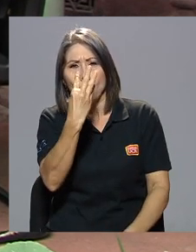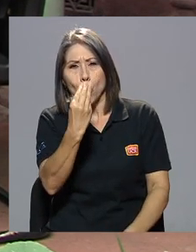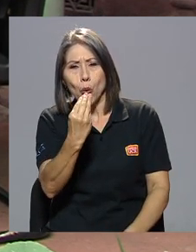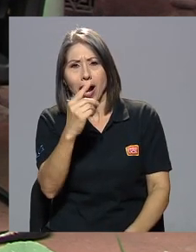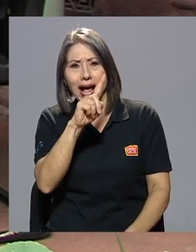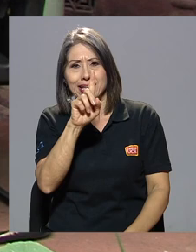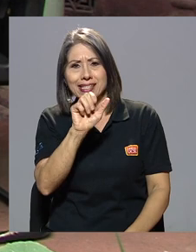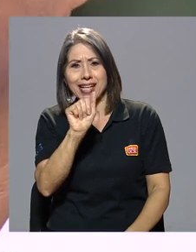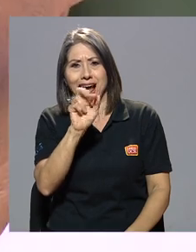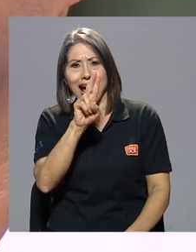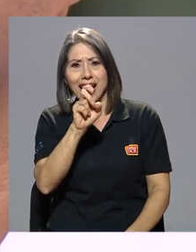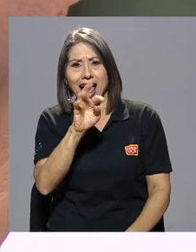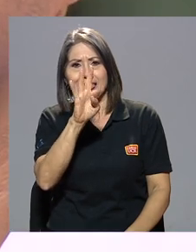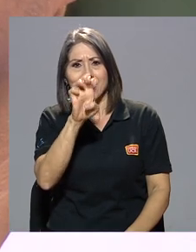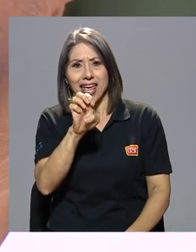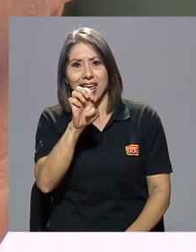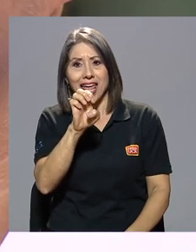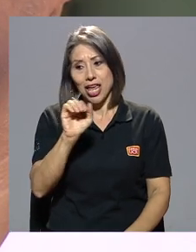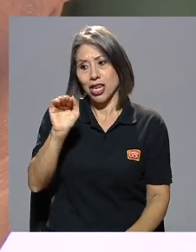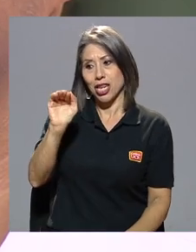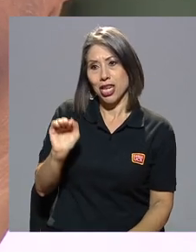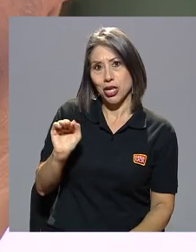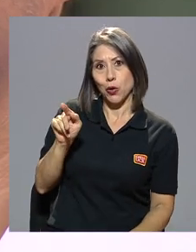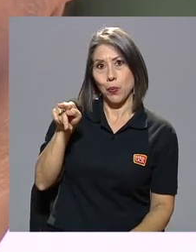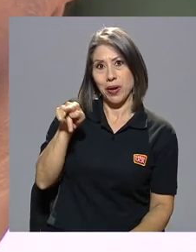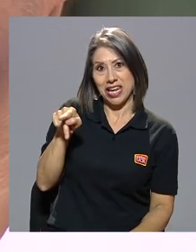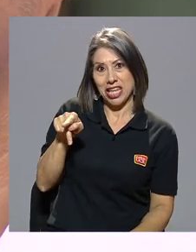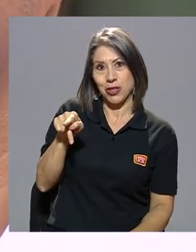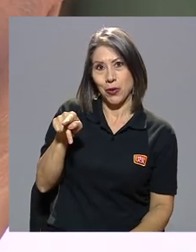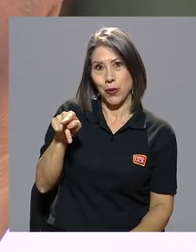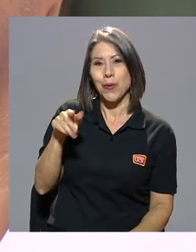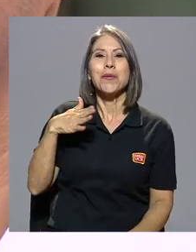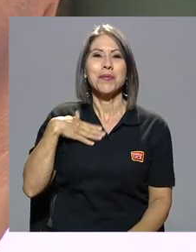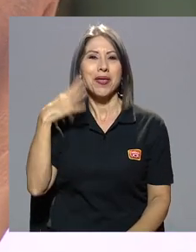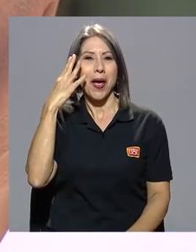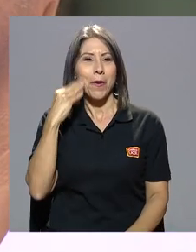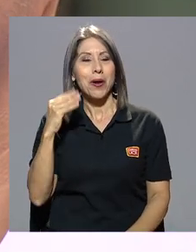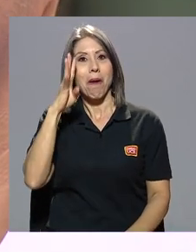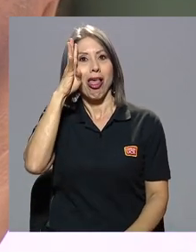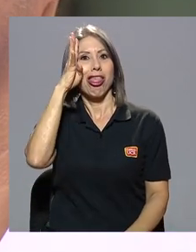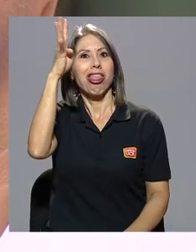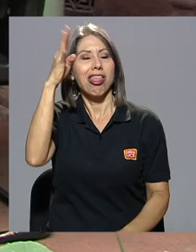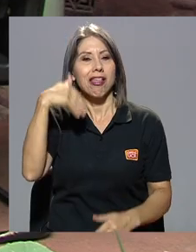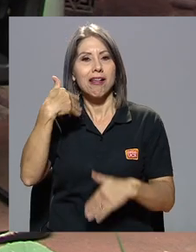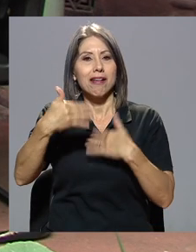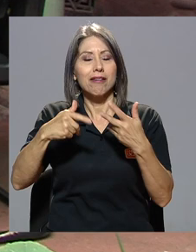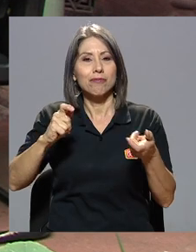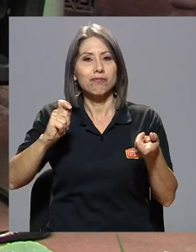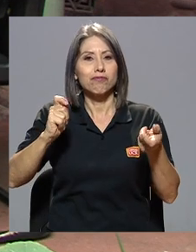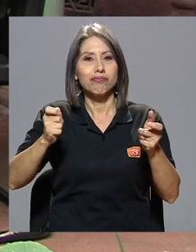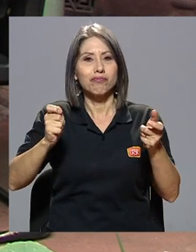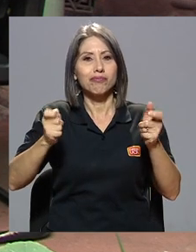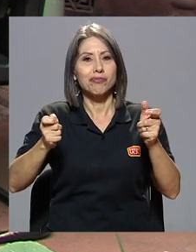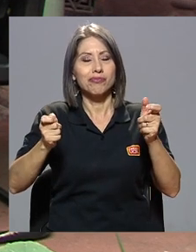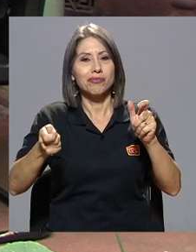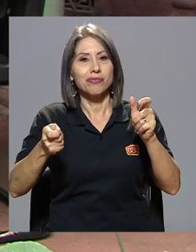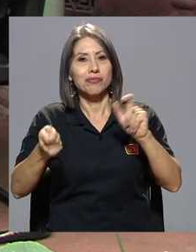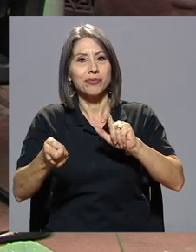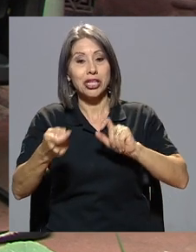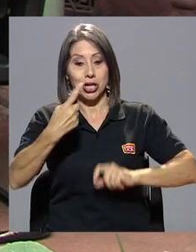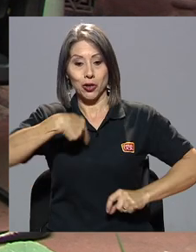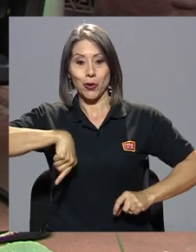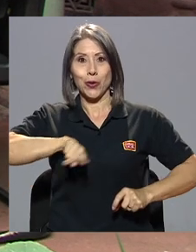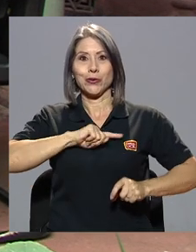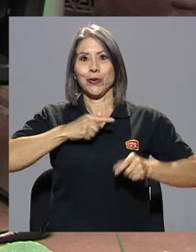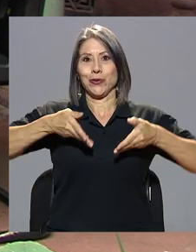Y entonces Periquito era un personaje que él se inventaba y lo iba modificando y transformando. Y nosotros